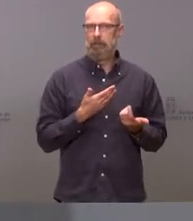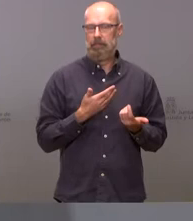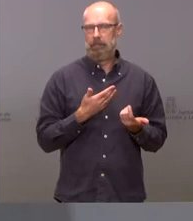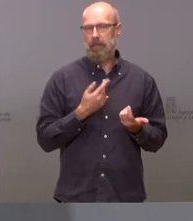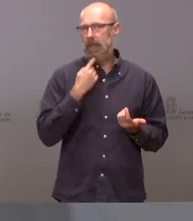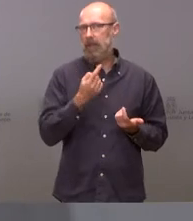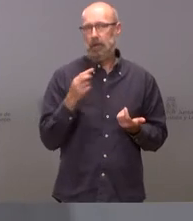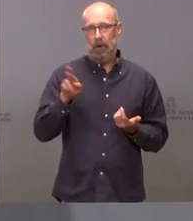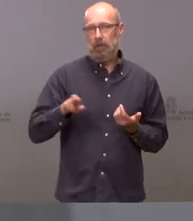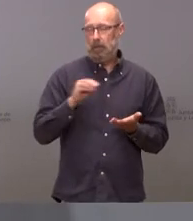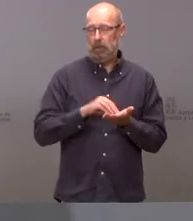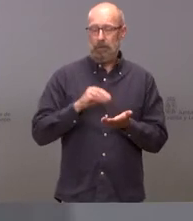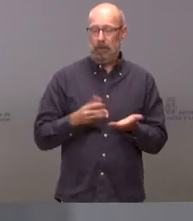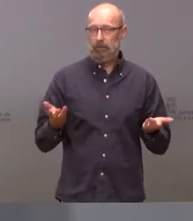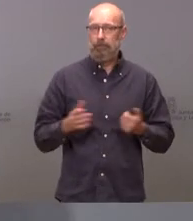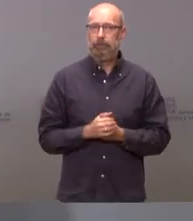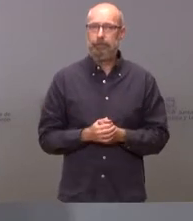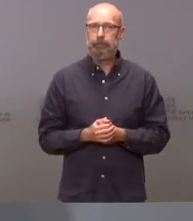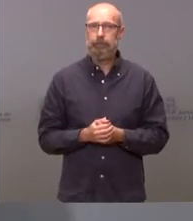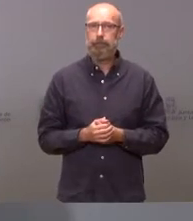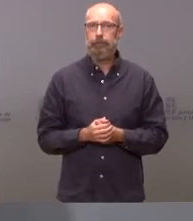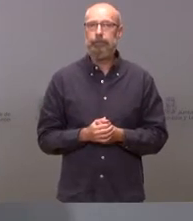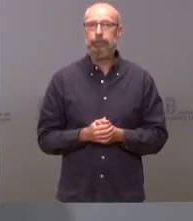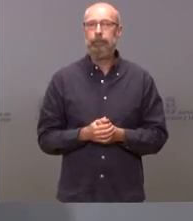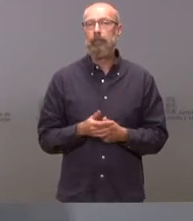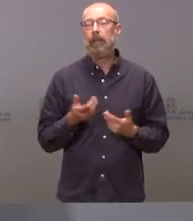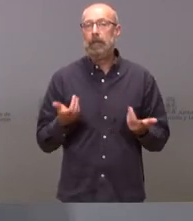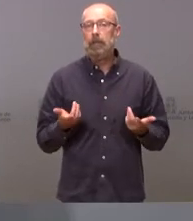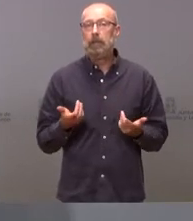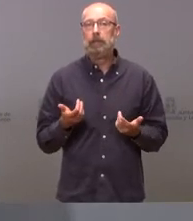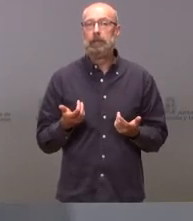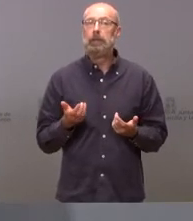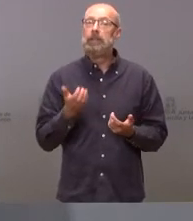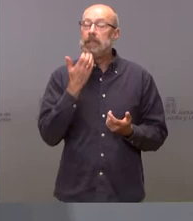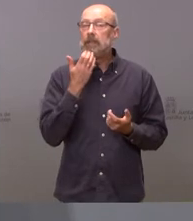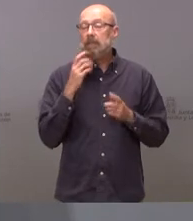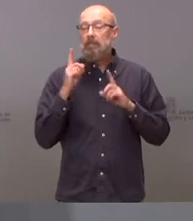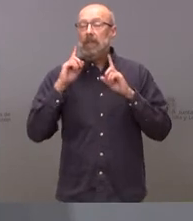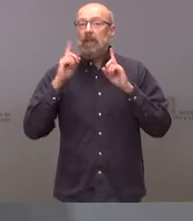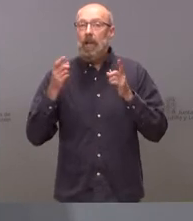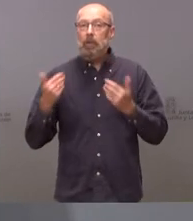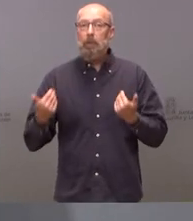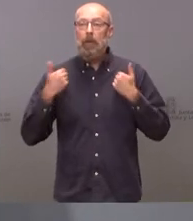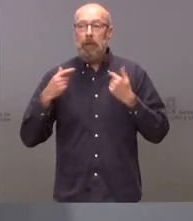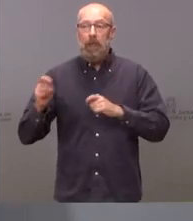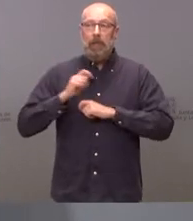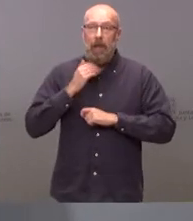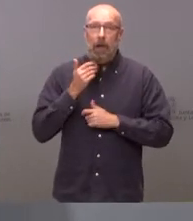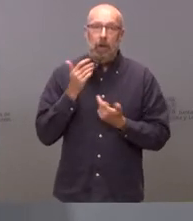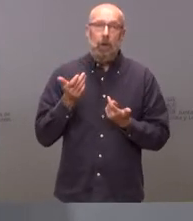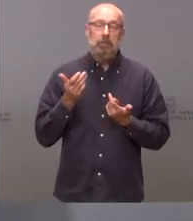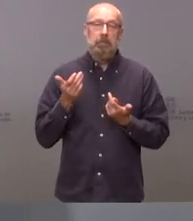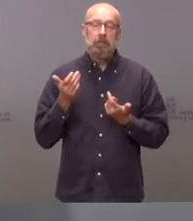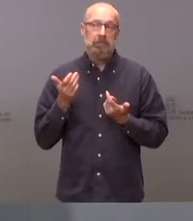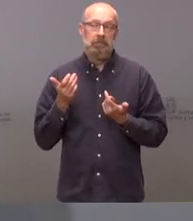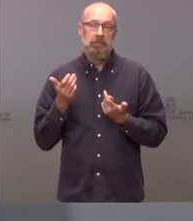reiterada por tanto esto es una responsabilidad que si fuera el caso no corresponde a la